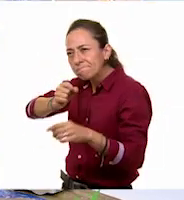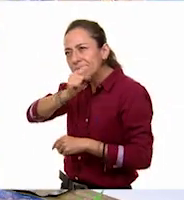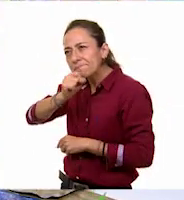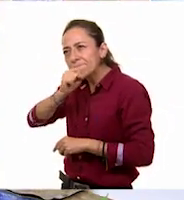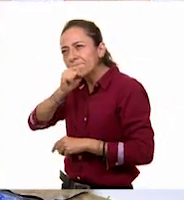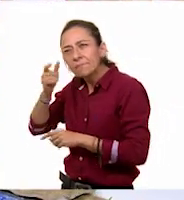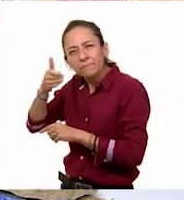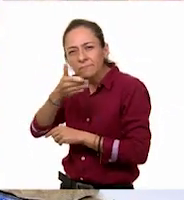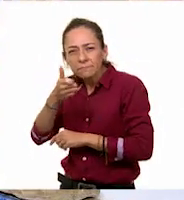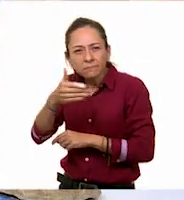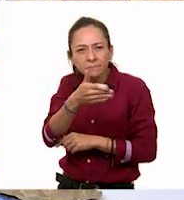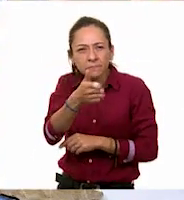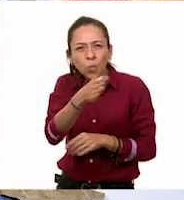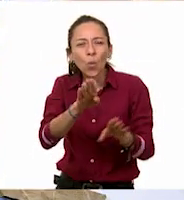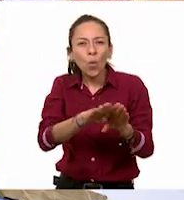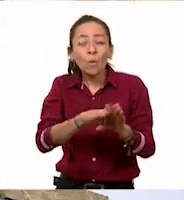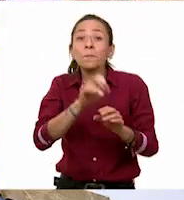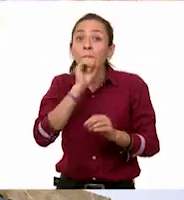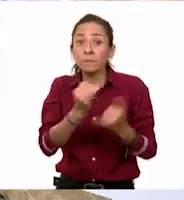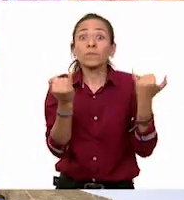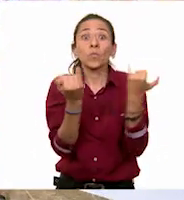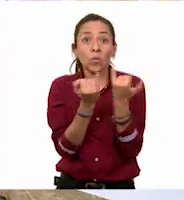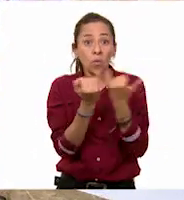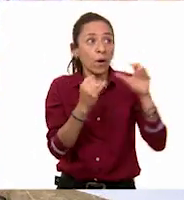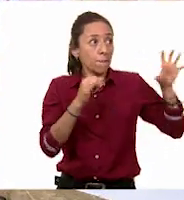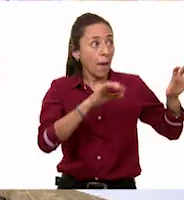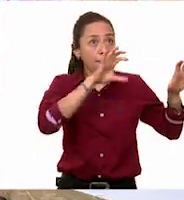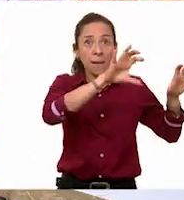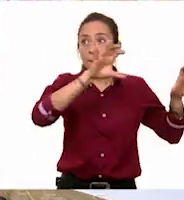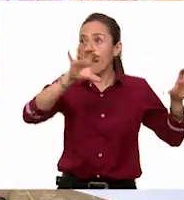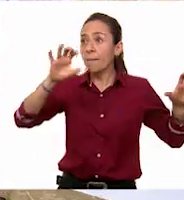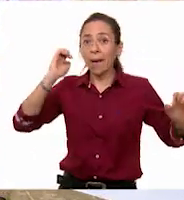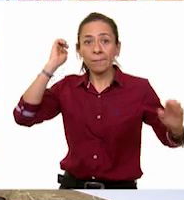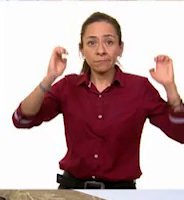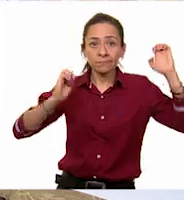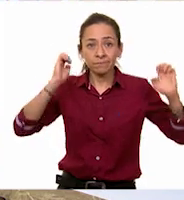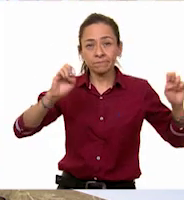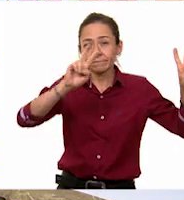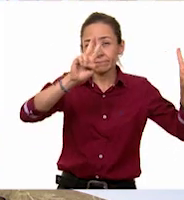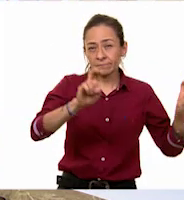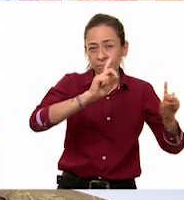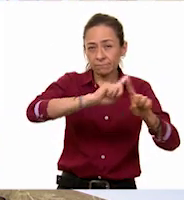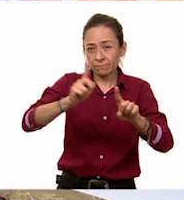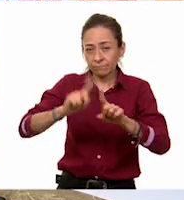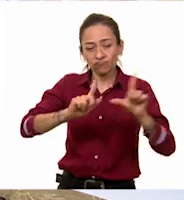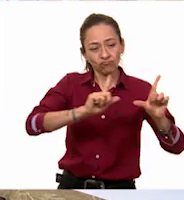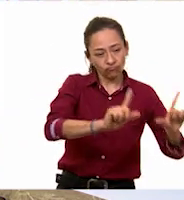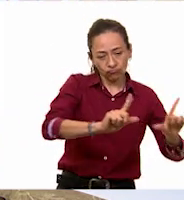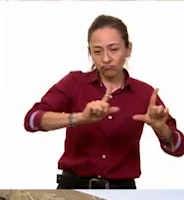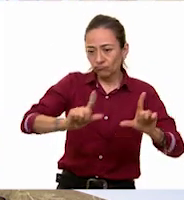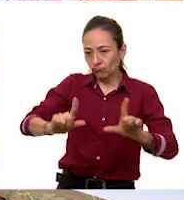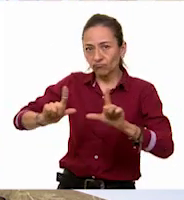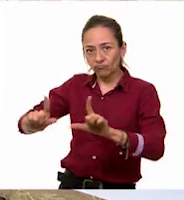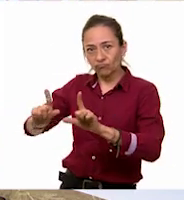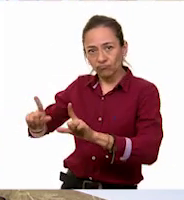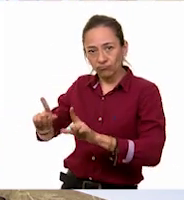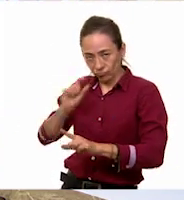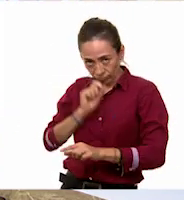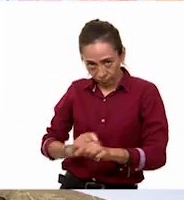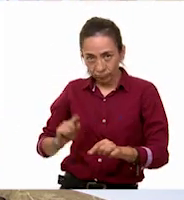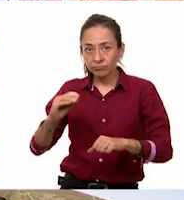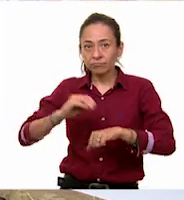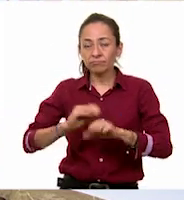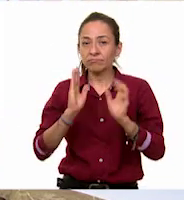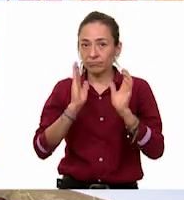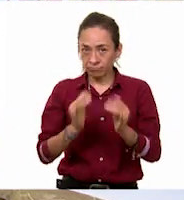colocando tarjetas en las diferentes exposiciones. Yo estoy seguro que si haces esta actividades